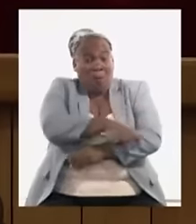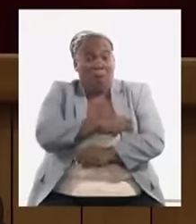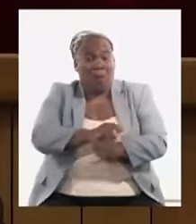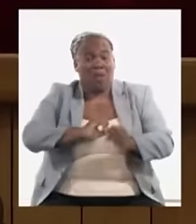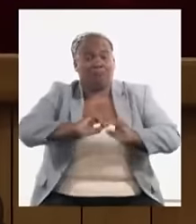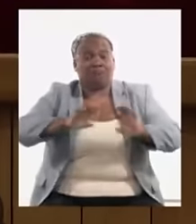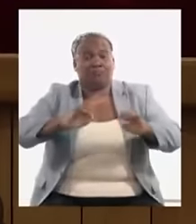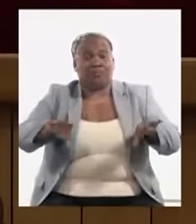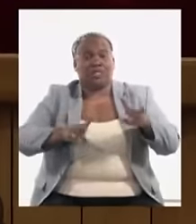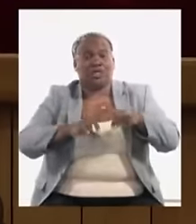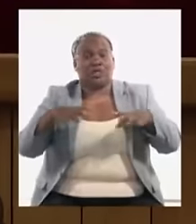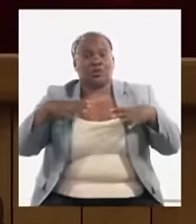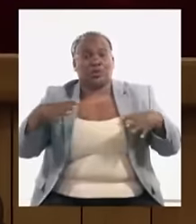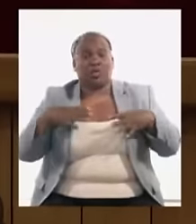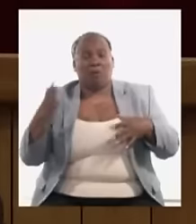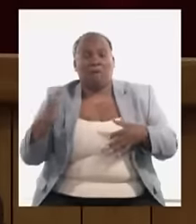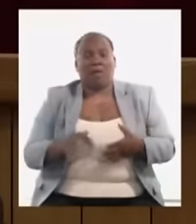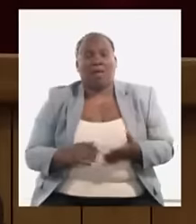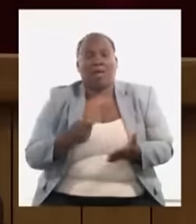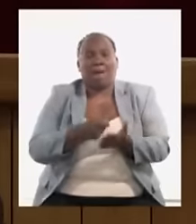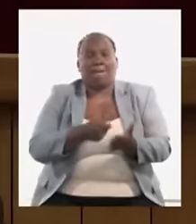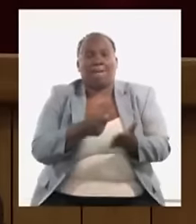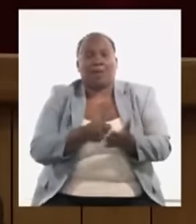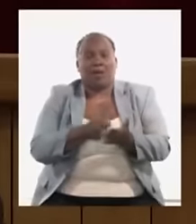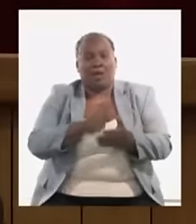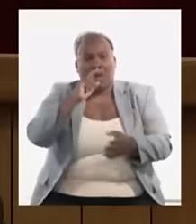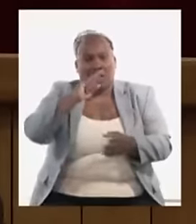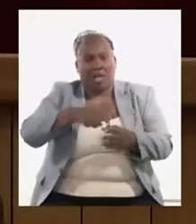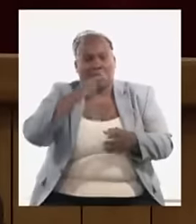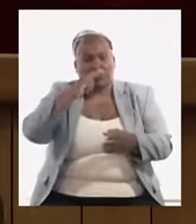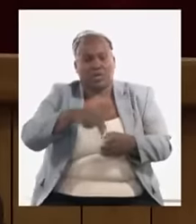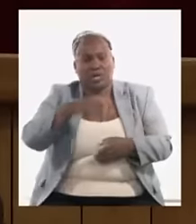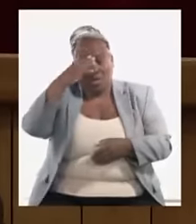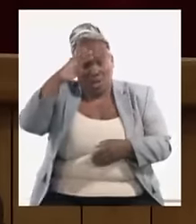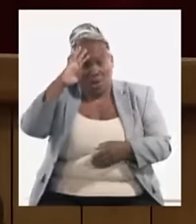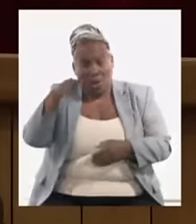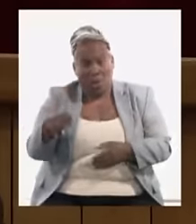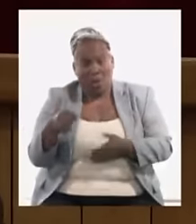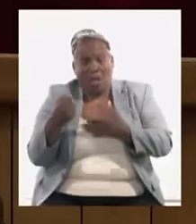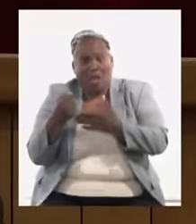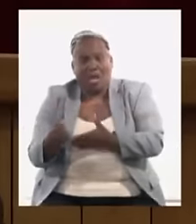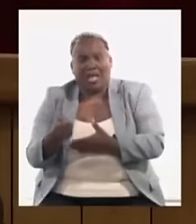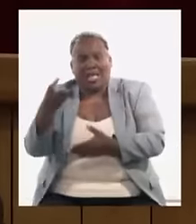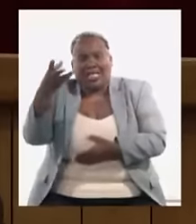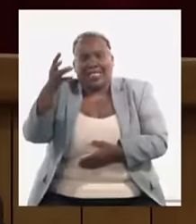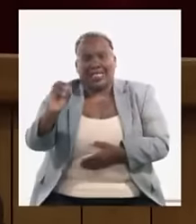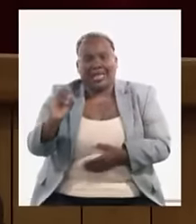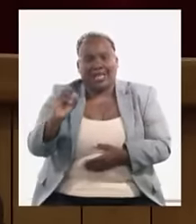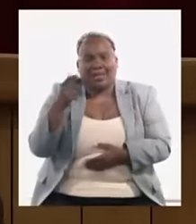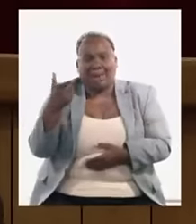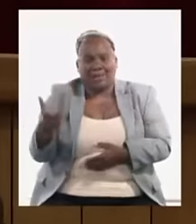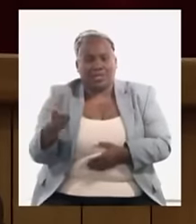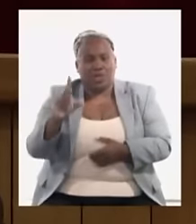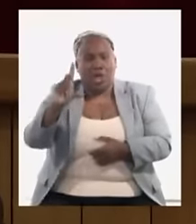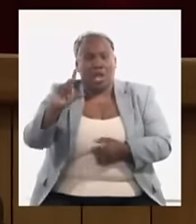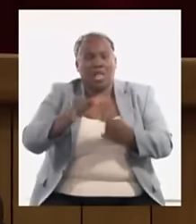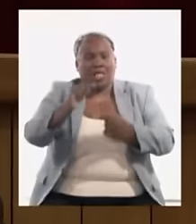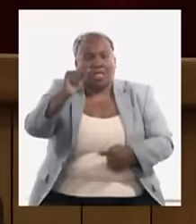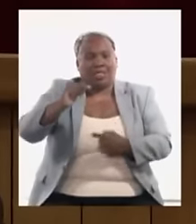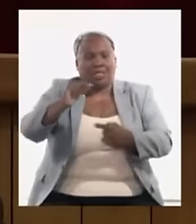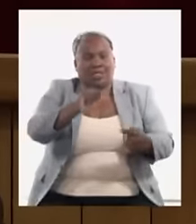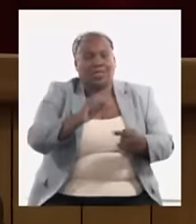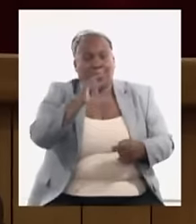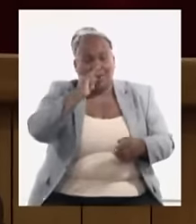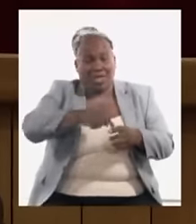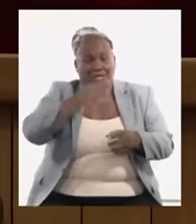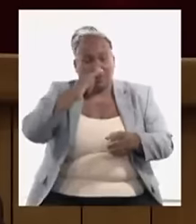los turistas vengan a pagar gasolina en Cuba subsidiada 30 pesos un litro de gasolina por tanto